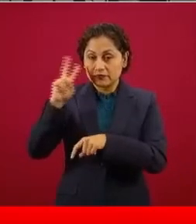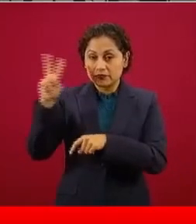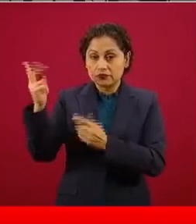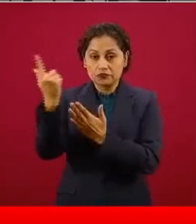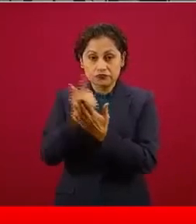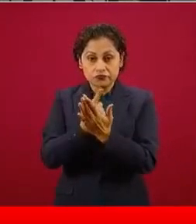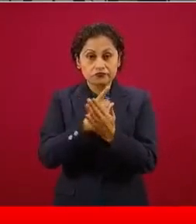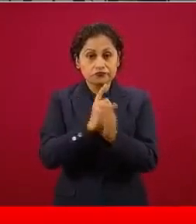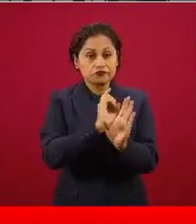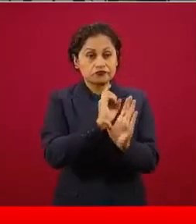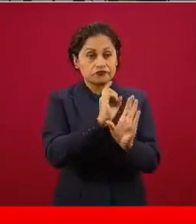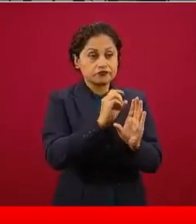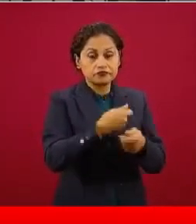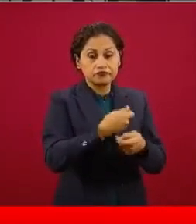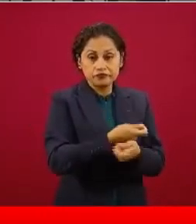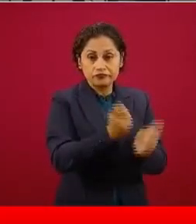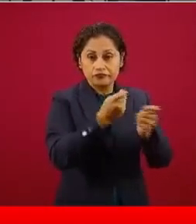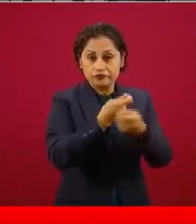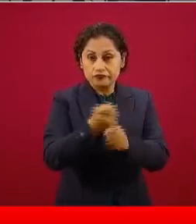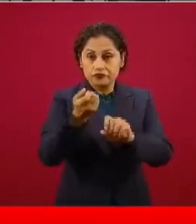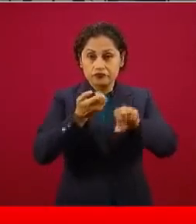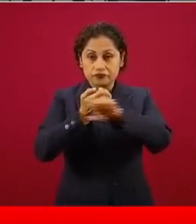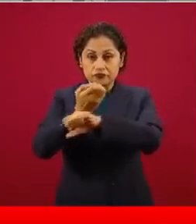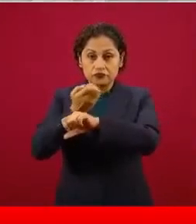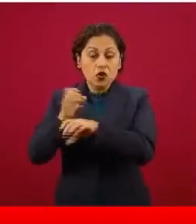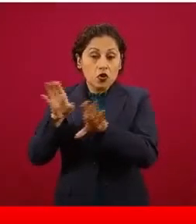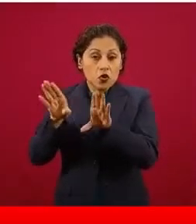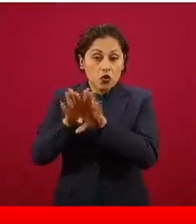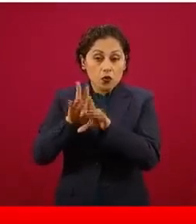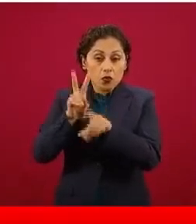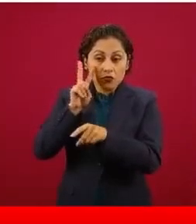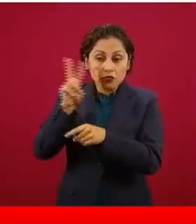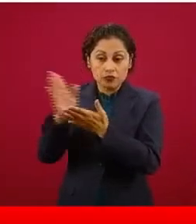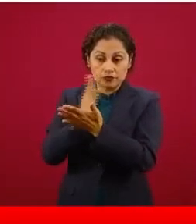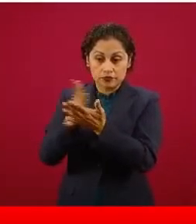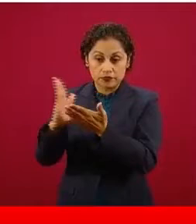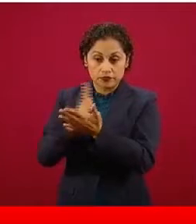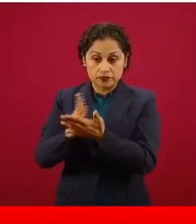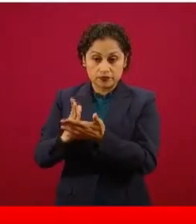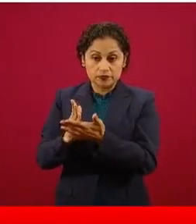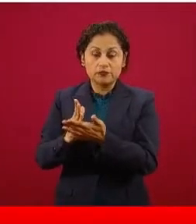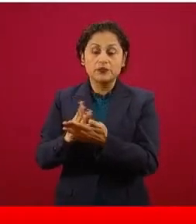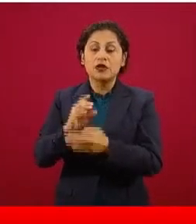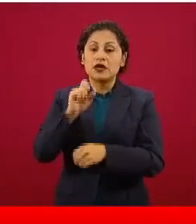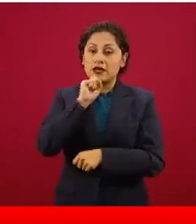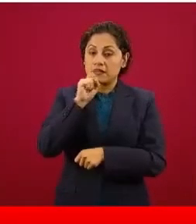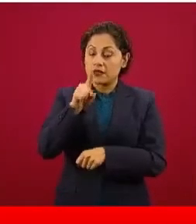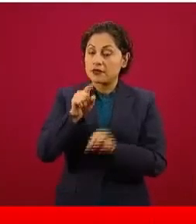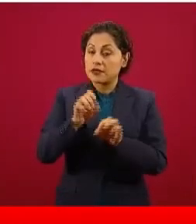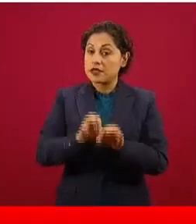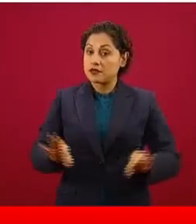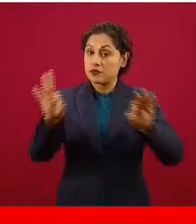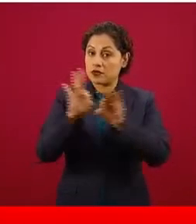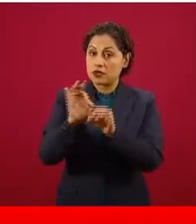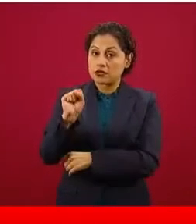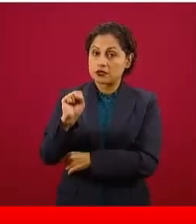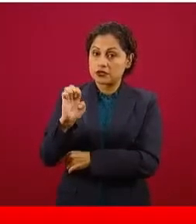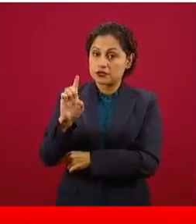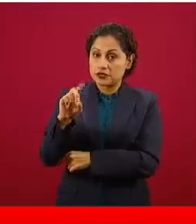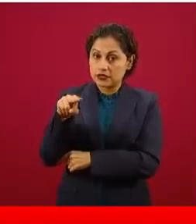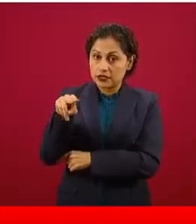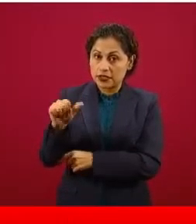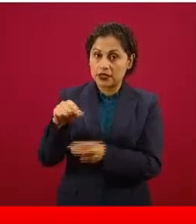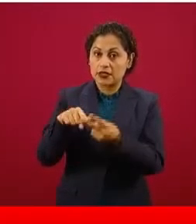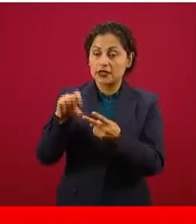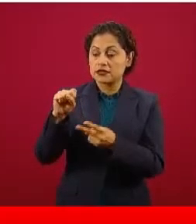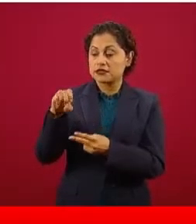adquirido a las entidades federativas y muy importante reconocer el trabajo de la Sedena, de la CEMAR y de la Guardia